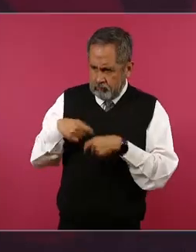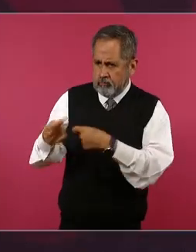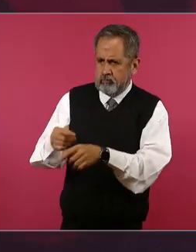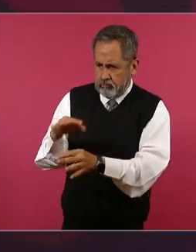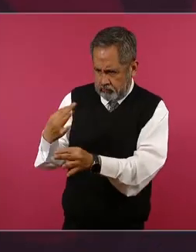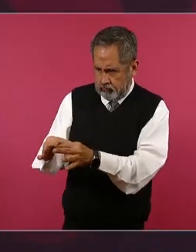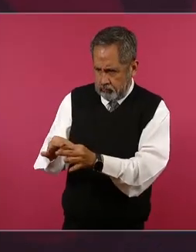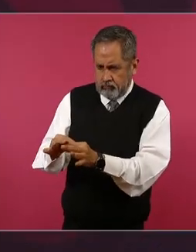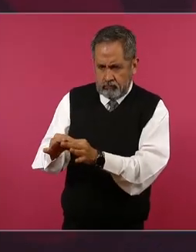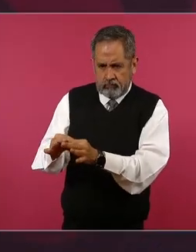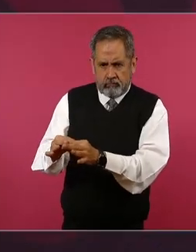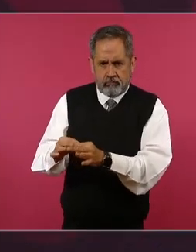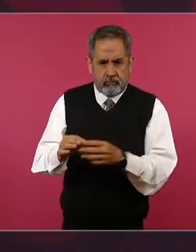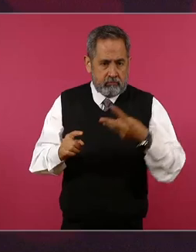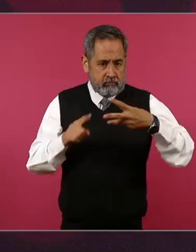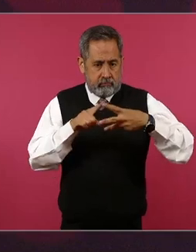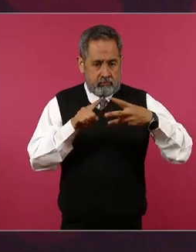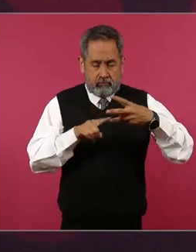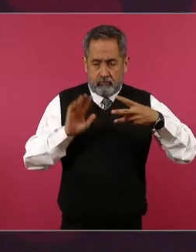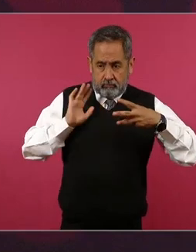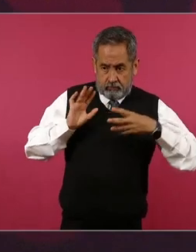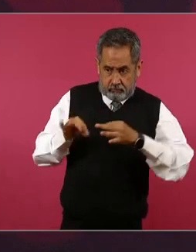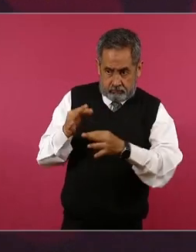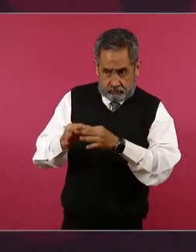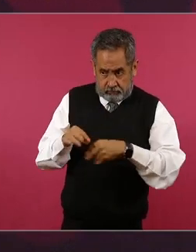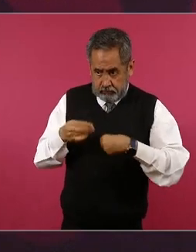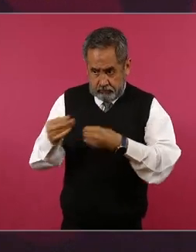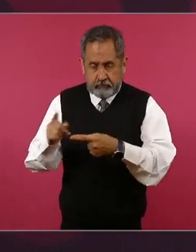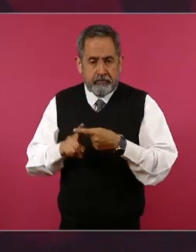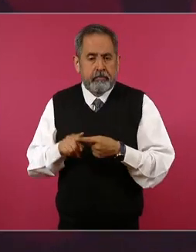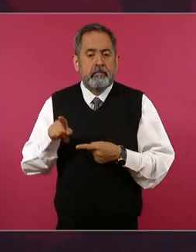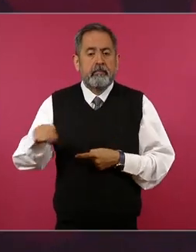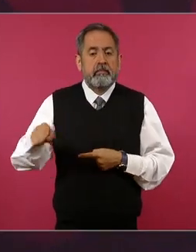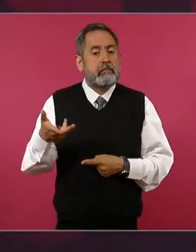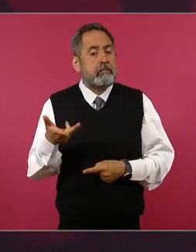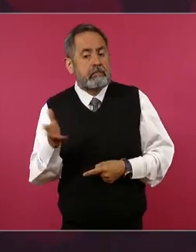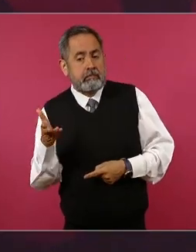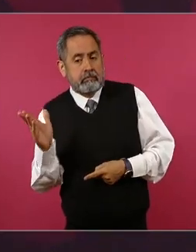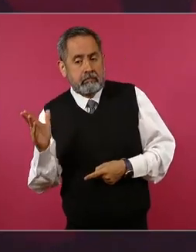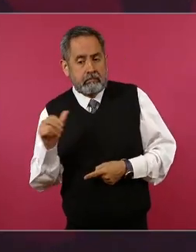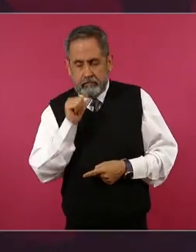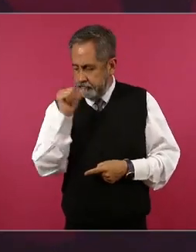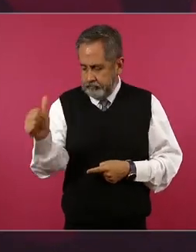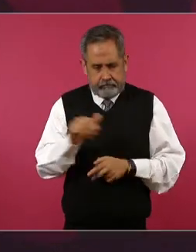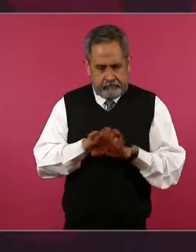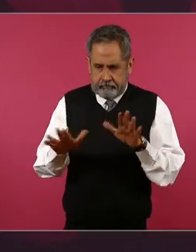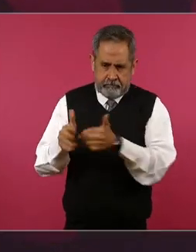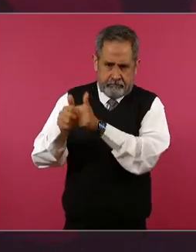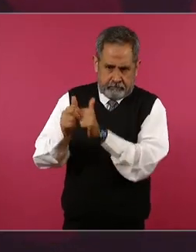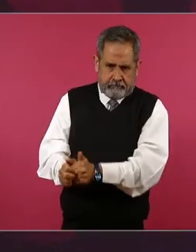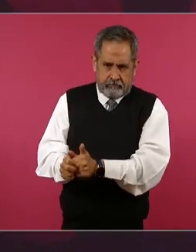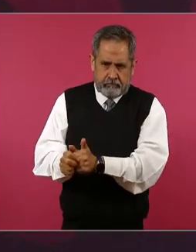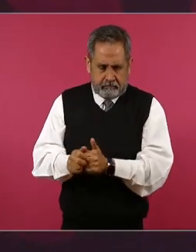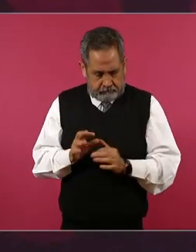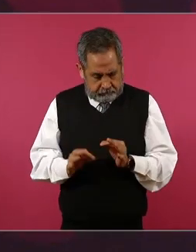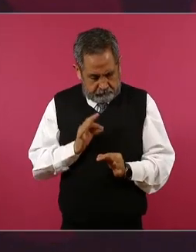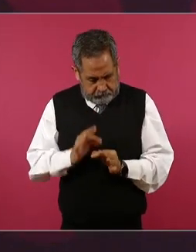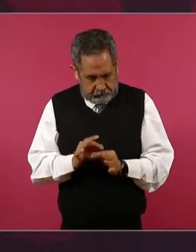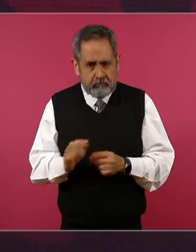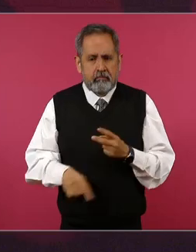cumplimos tres cosas una que no iban a haber despidos y se cumplió